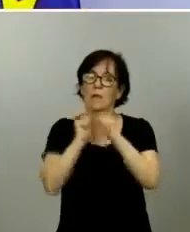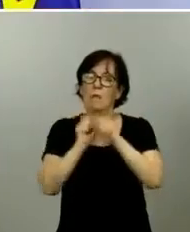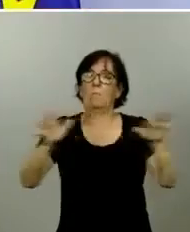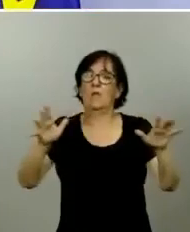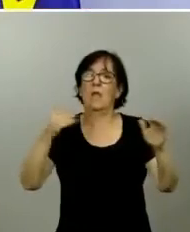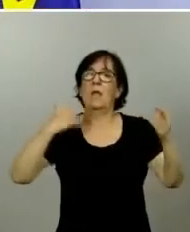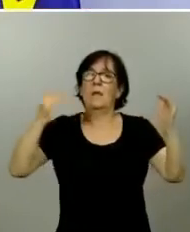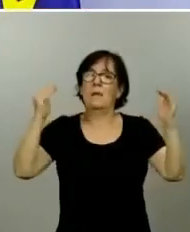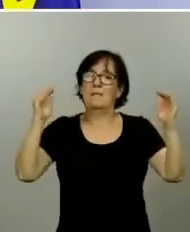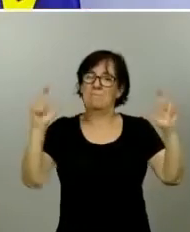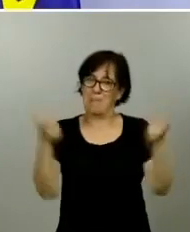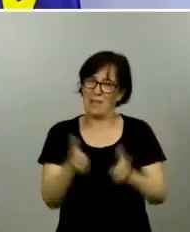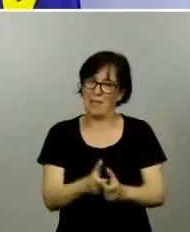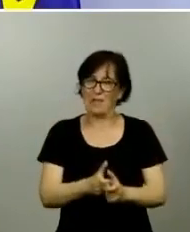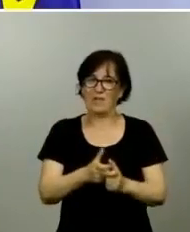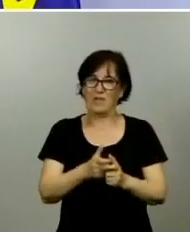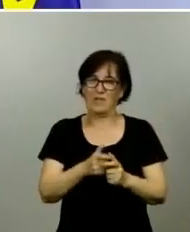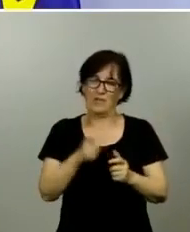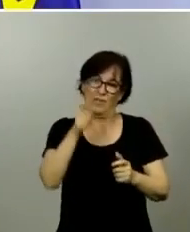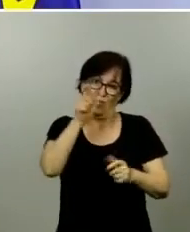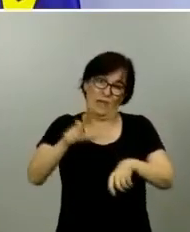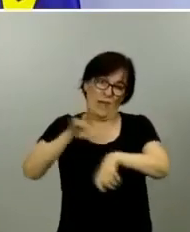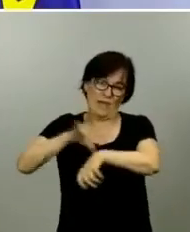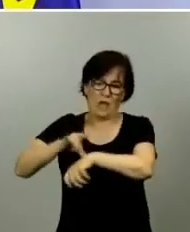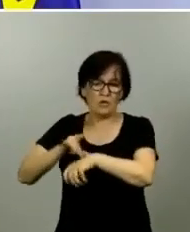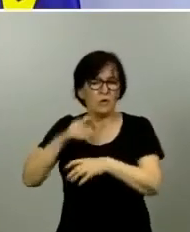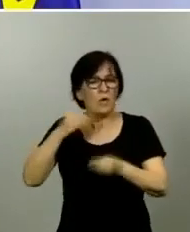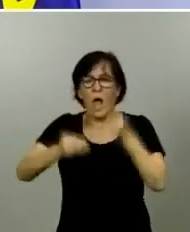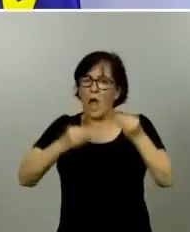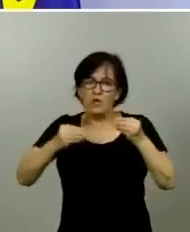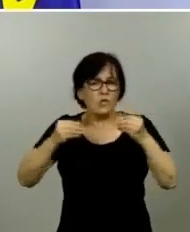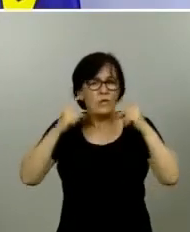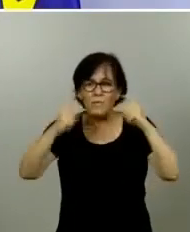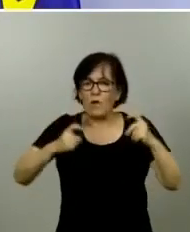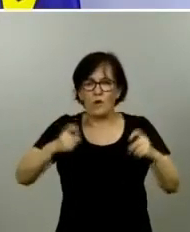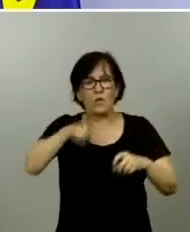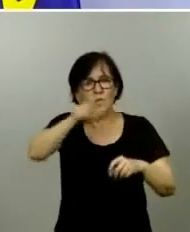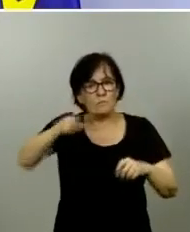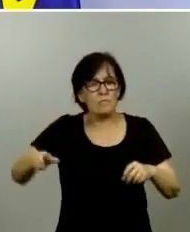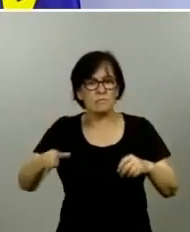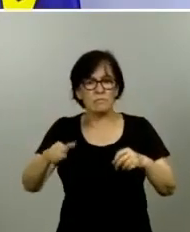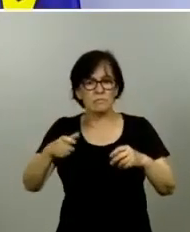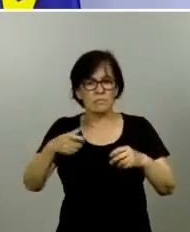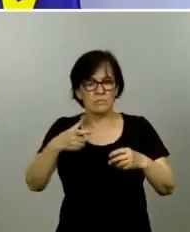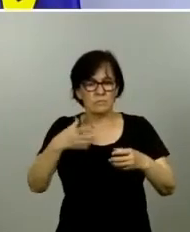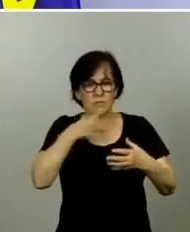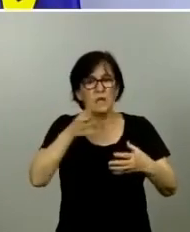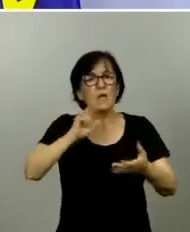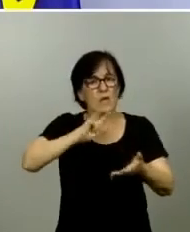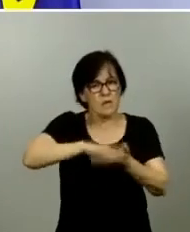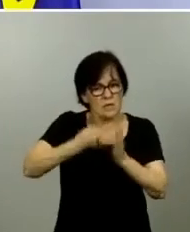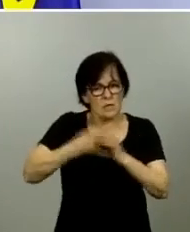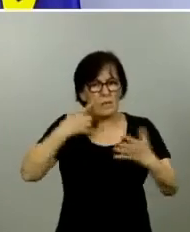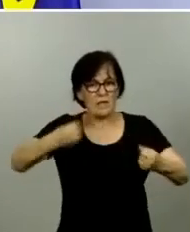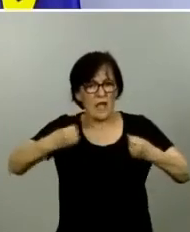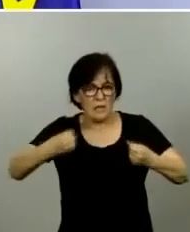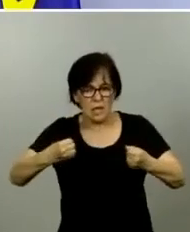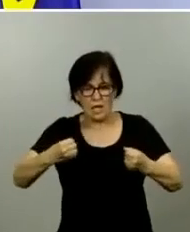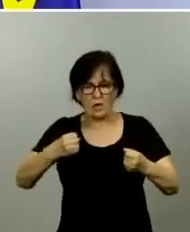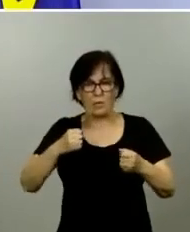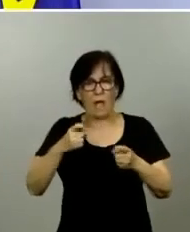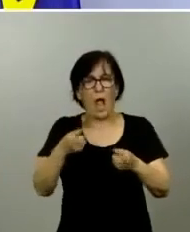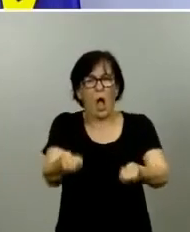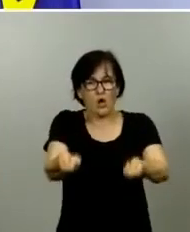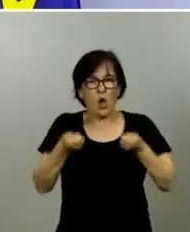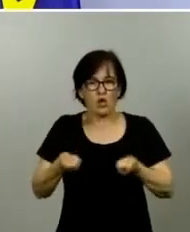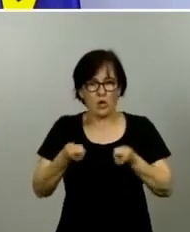Toda esta buena evolución se debe al esfuerzo que ha hecho toda la población y al esfuerzo que ha hecho todo el sistema sanitario para tratar de controlar esta epidemia. Además, sabemos que los